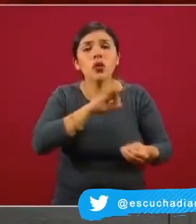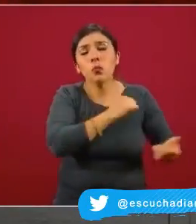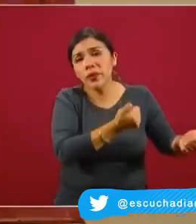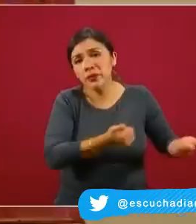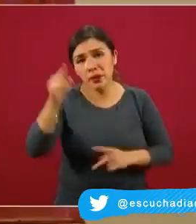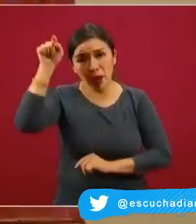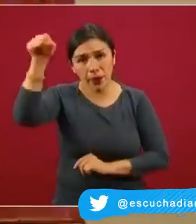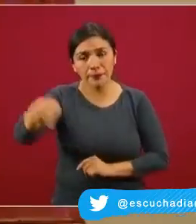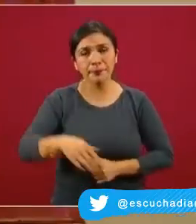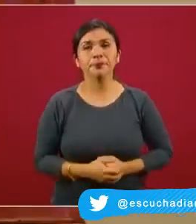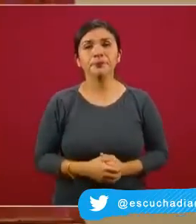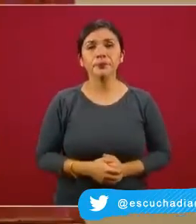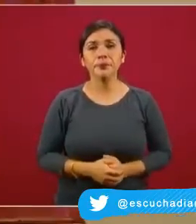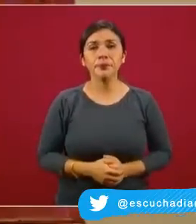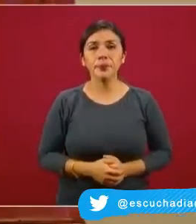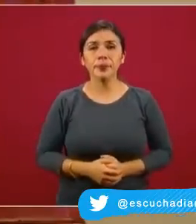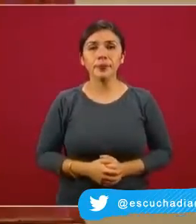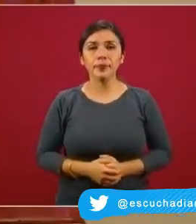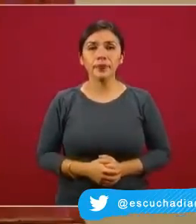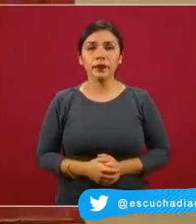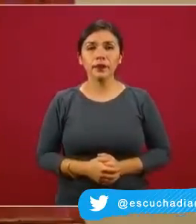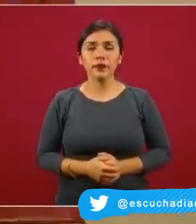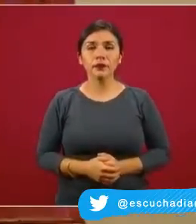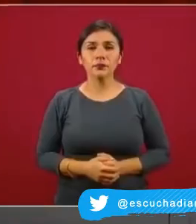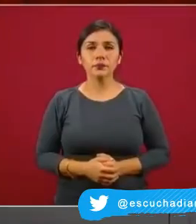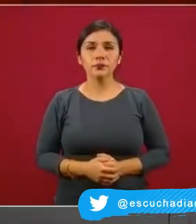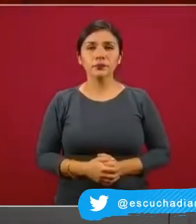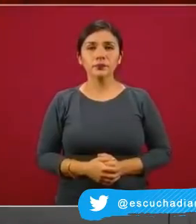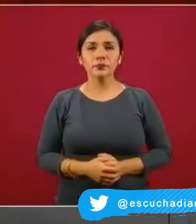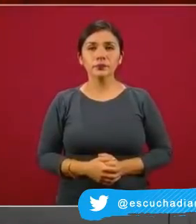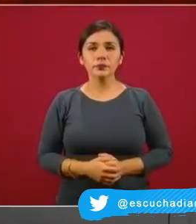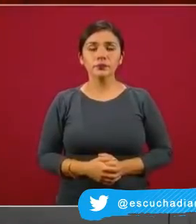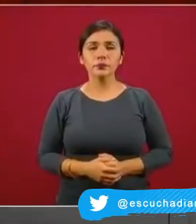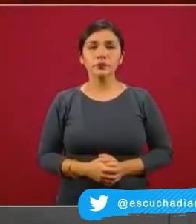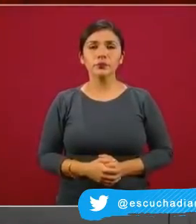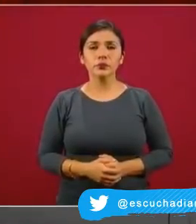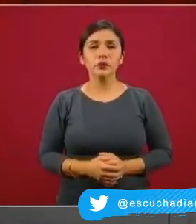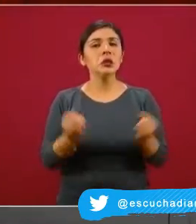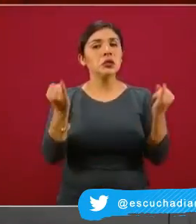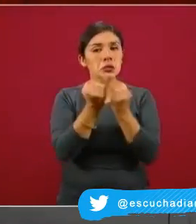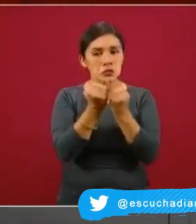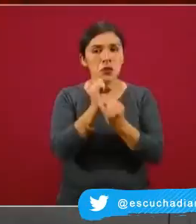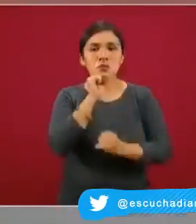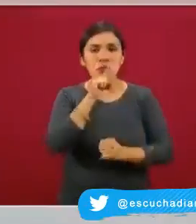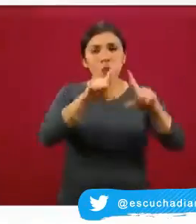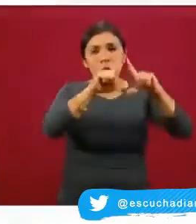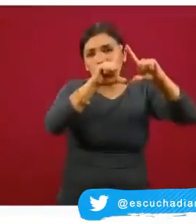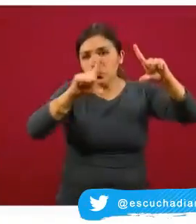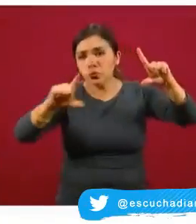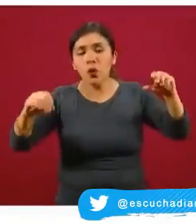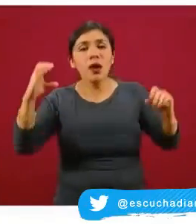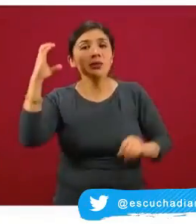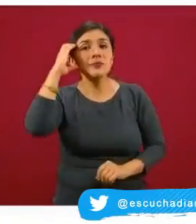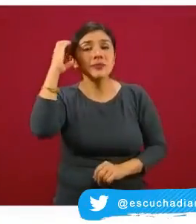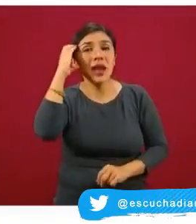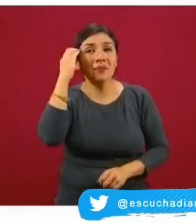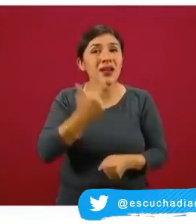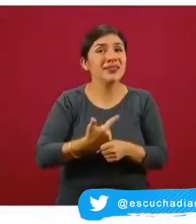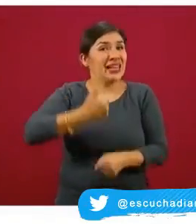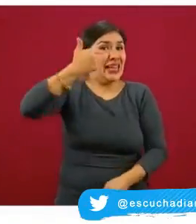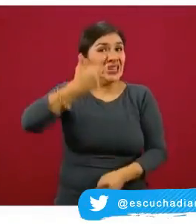las operan. En la siguiente y última diapositiva vemos también esta distribución, pero ahora enfocadas a las camas críticas,